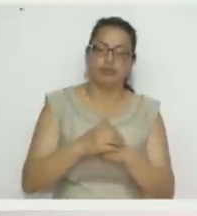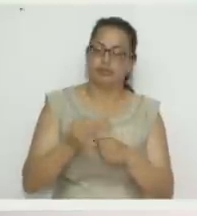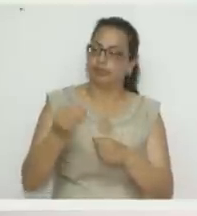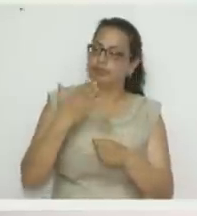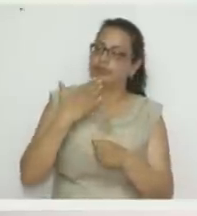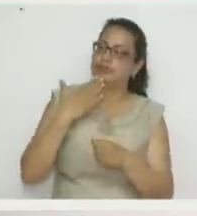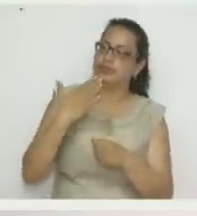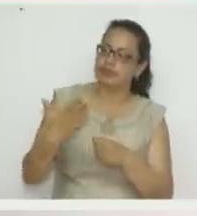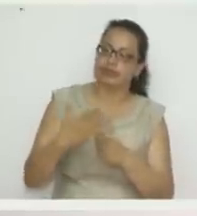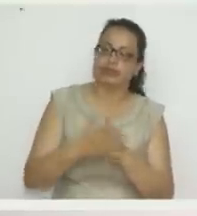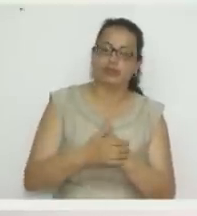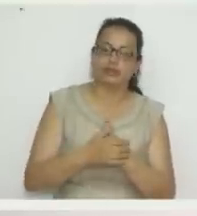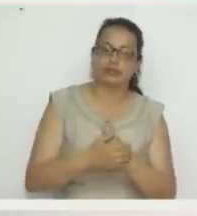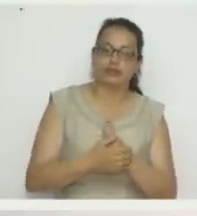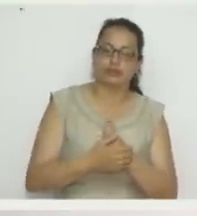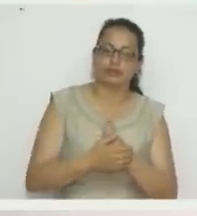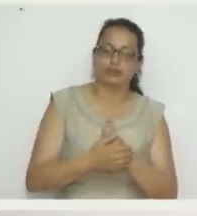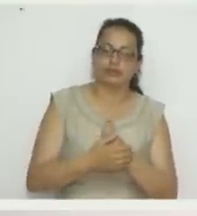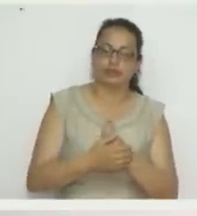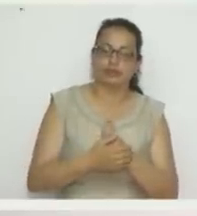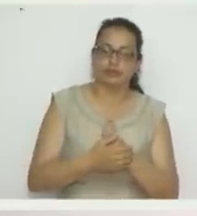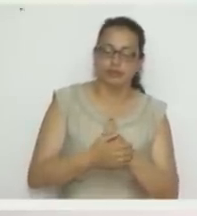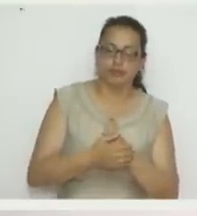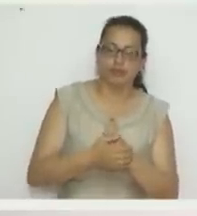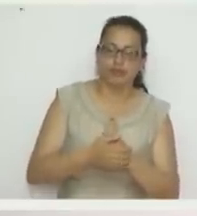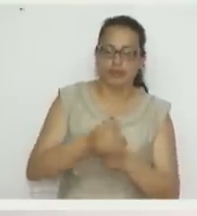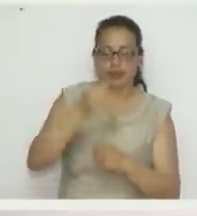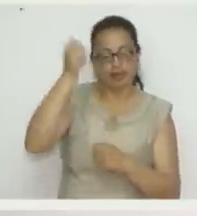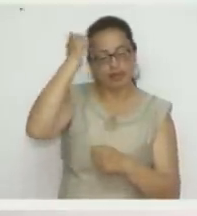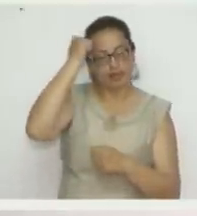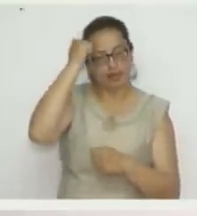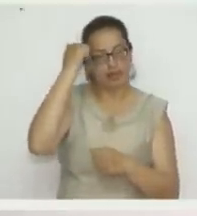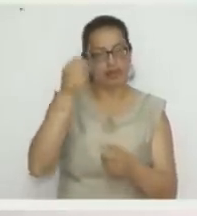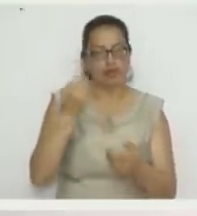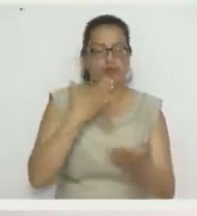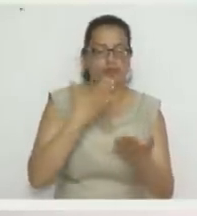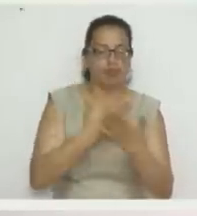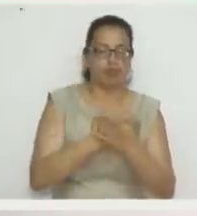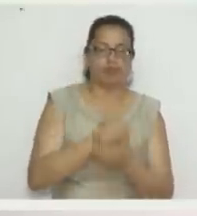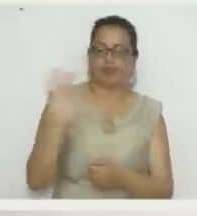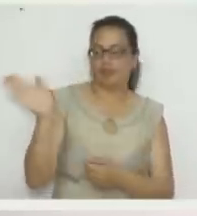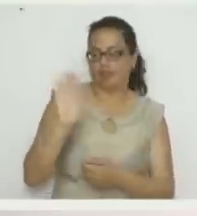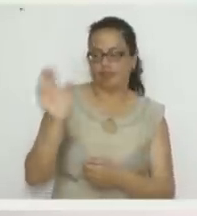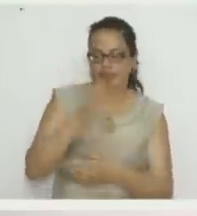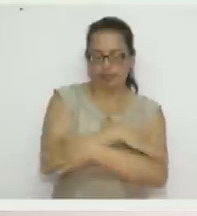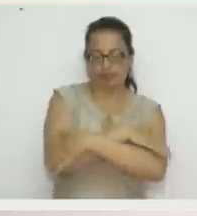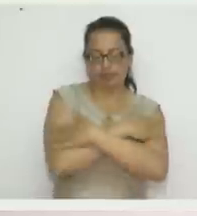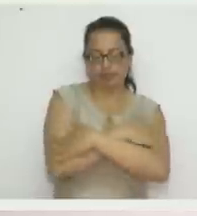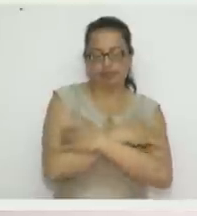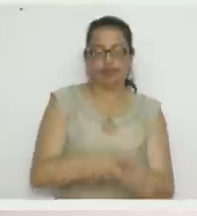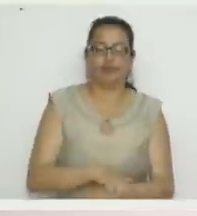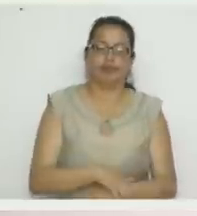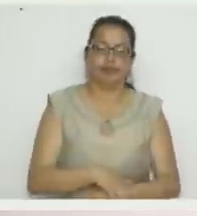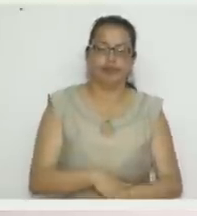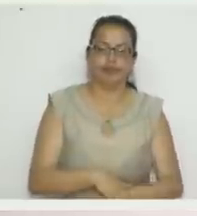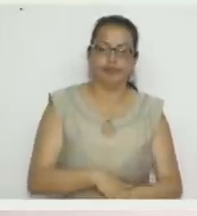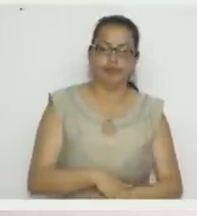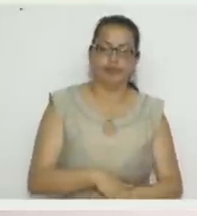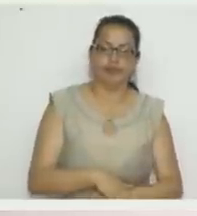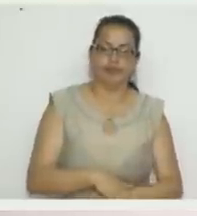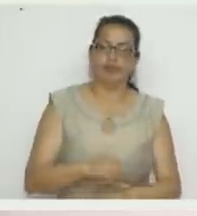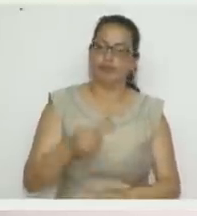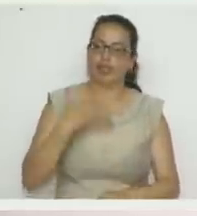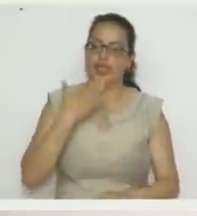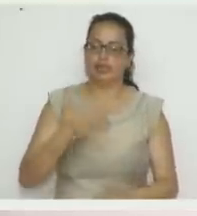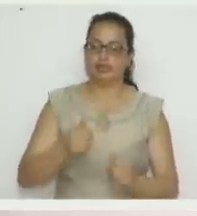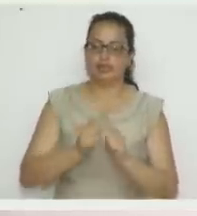por esos talleres tan hermosos y muchas felicitaciones a la profesora. Muchas gracias. Lucero, un abrazo. Ok, hasta luego. Gracias por estar